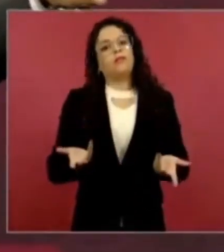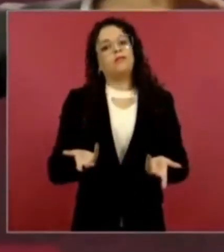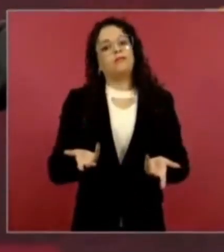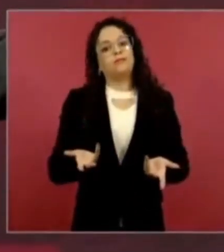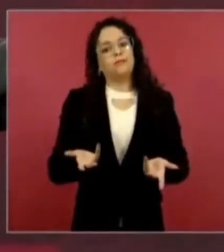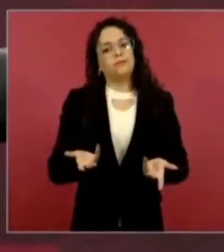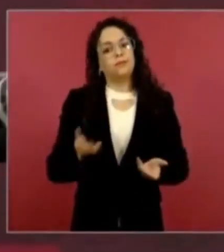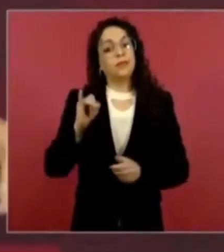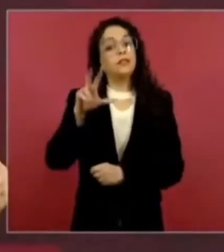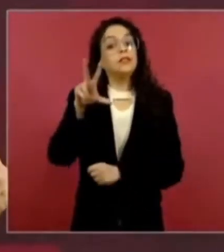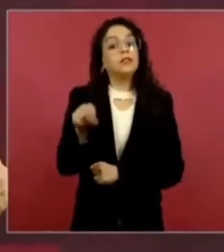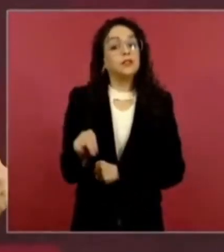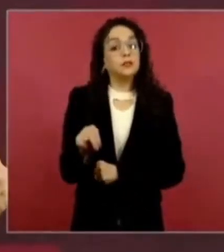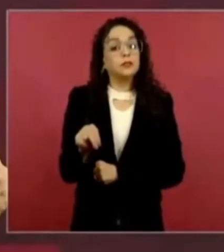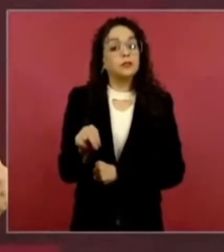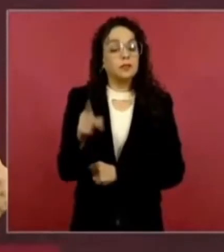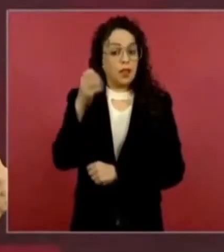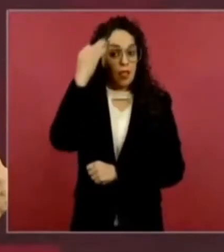de Peña Nieto.